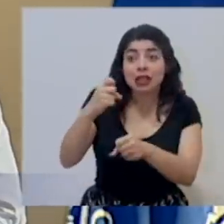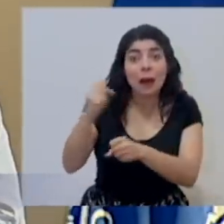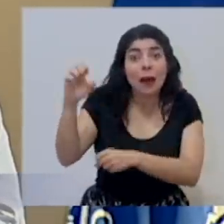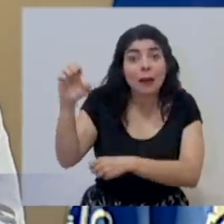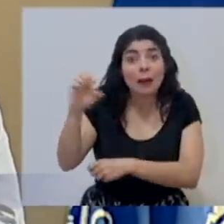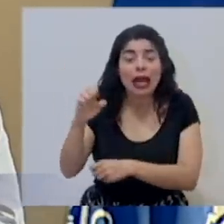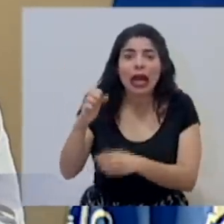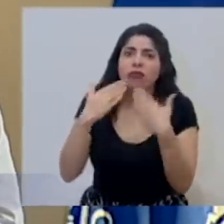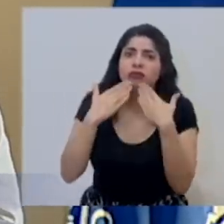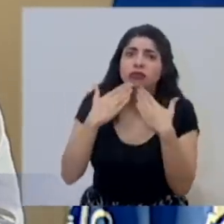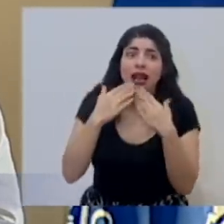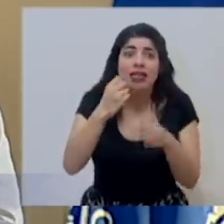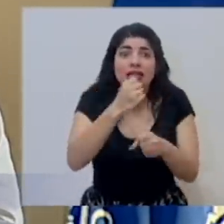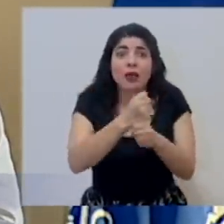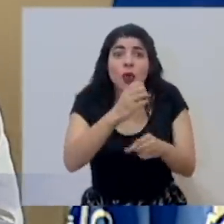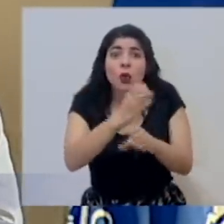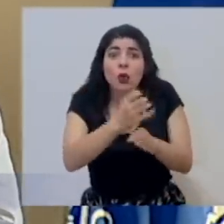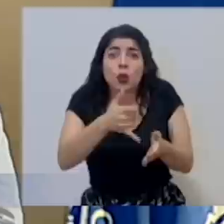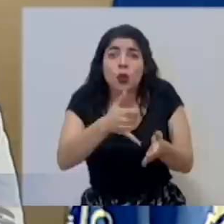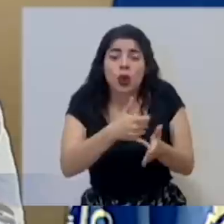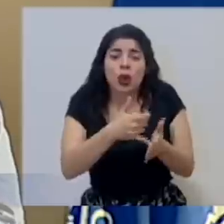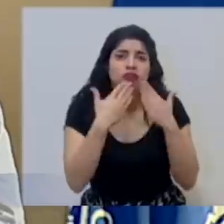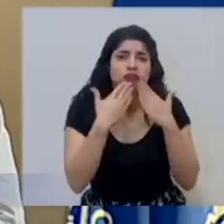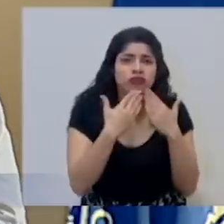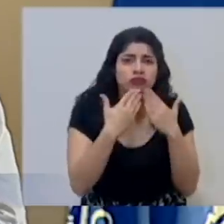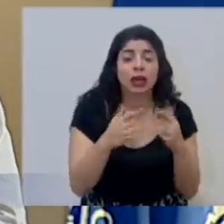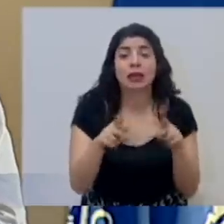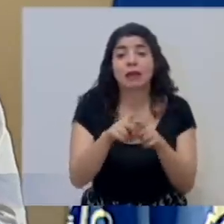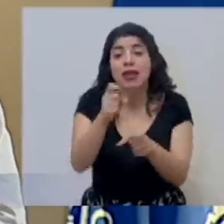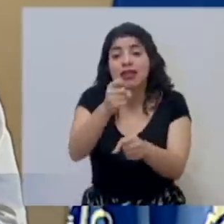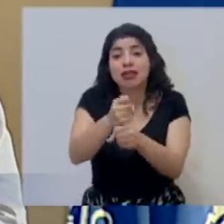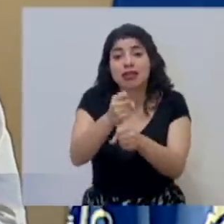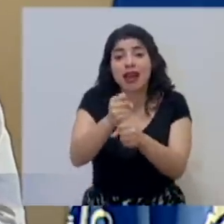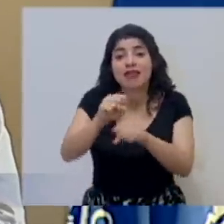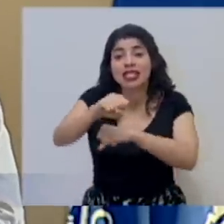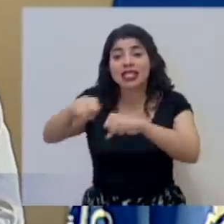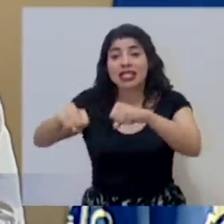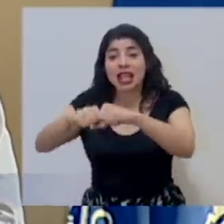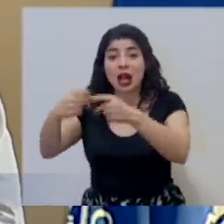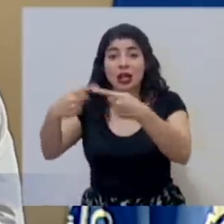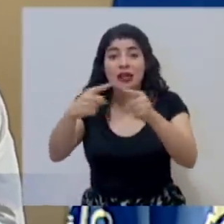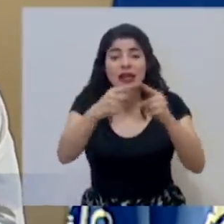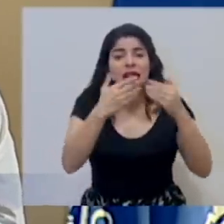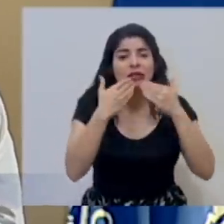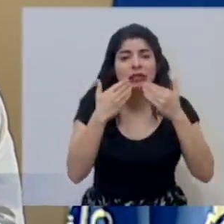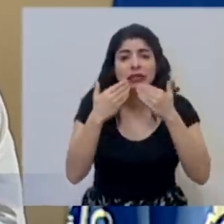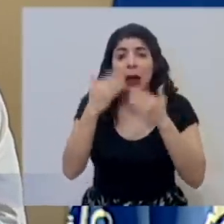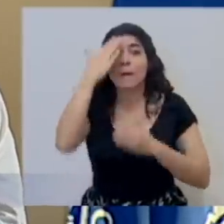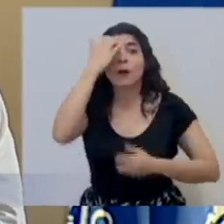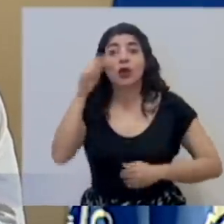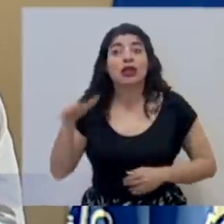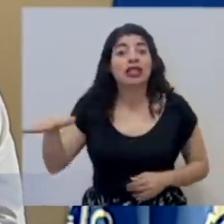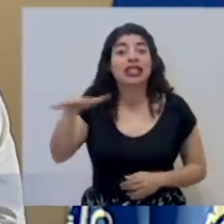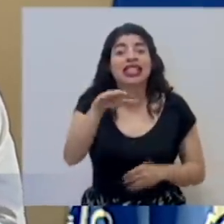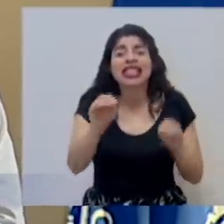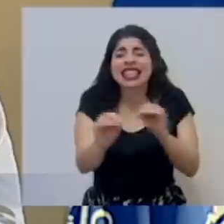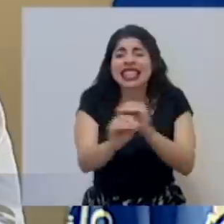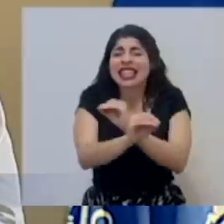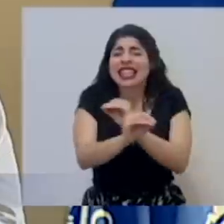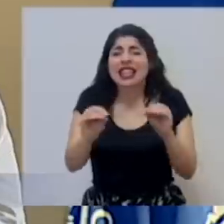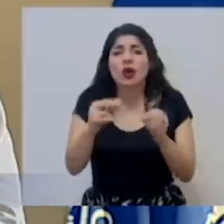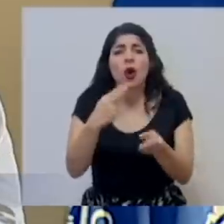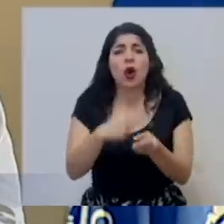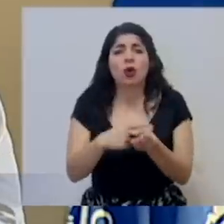gente que trabaja en emergencias, que trabaja en las unidades de cuidados intensivos y que trabaja en los diferentes salones, porque en ningún hospital